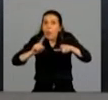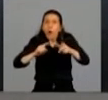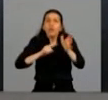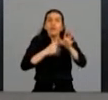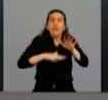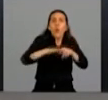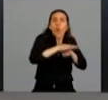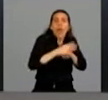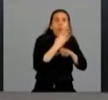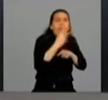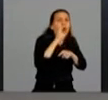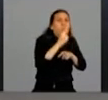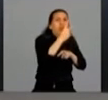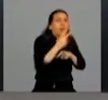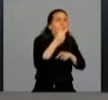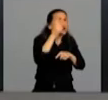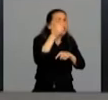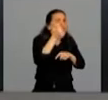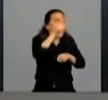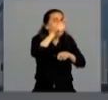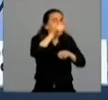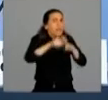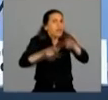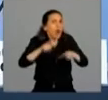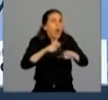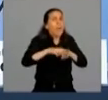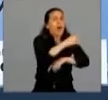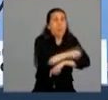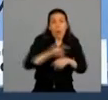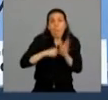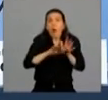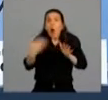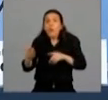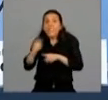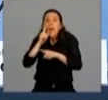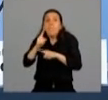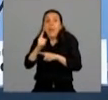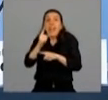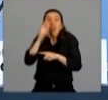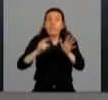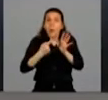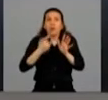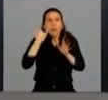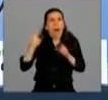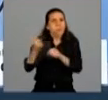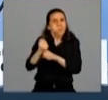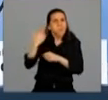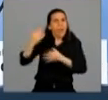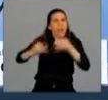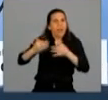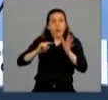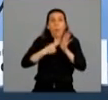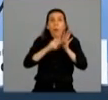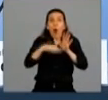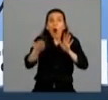.286 casos en barrios populares. En la provincia, 1.295. En la provincia de Buenos Aires,